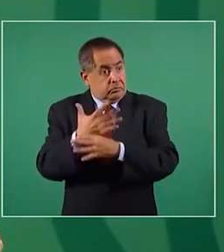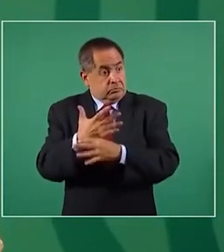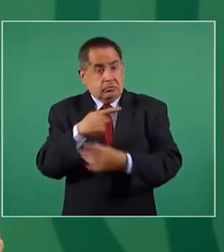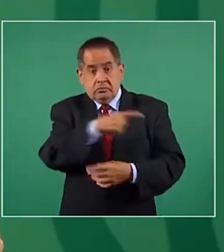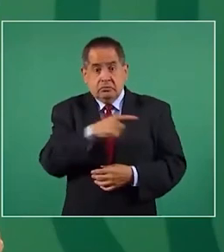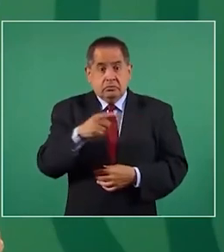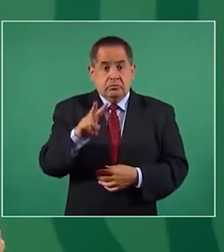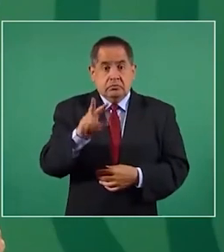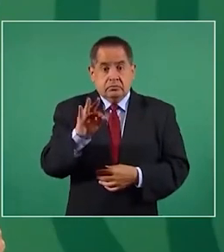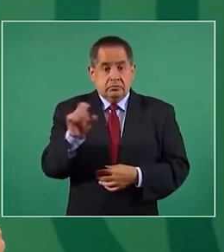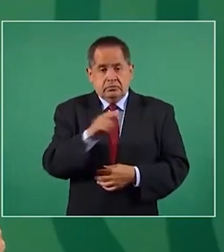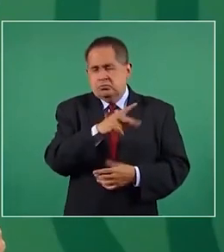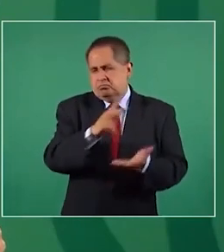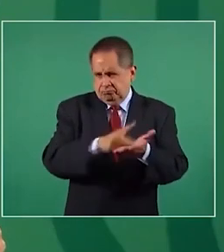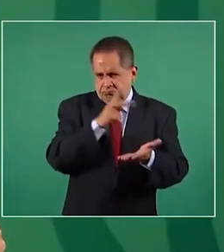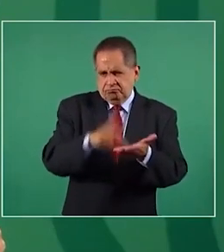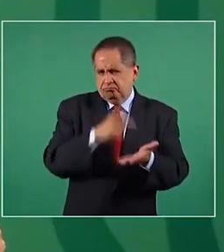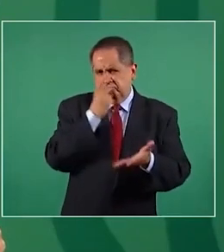lo ha dicho,